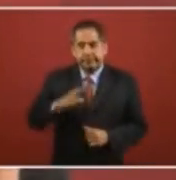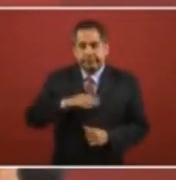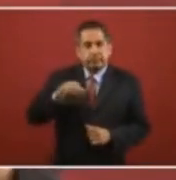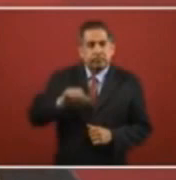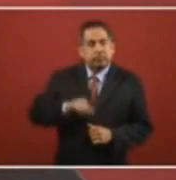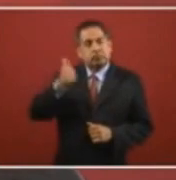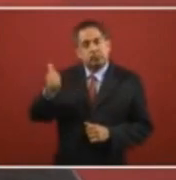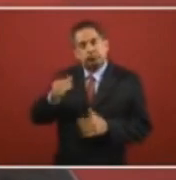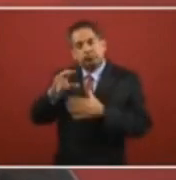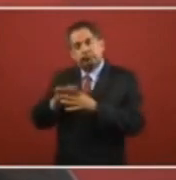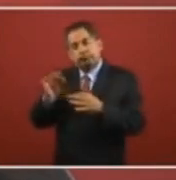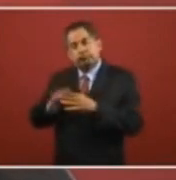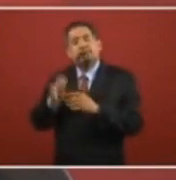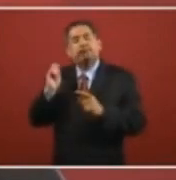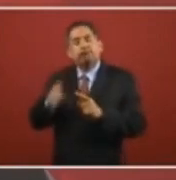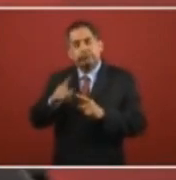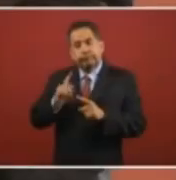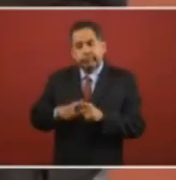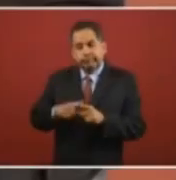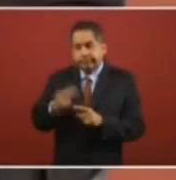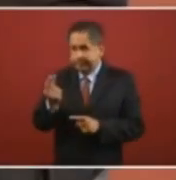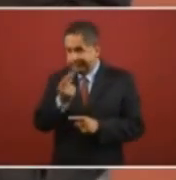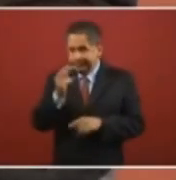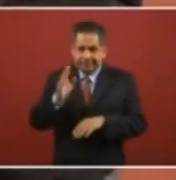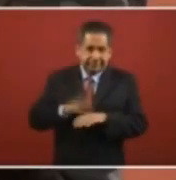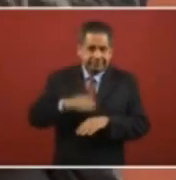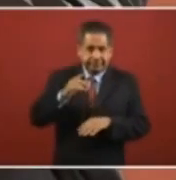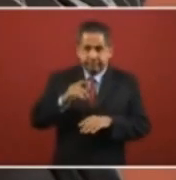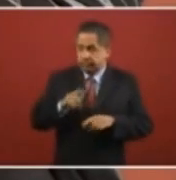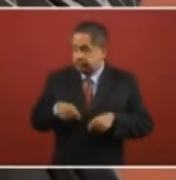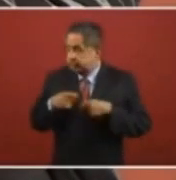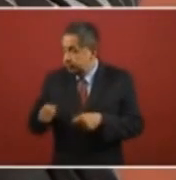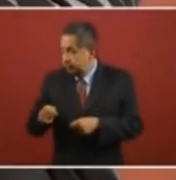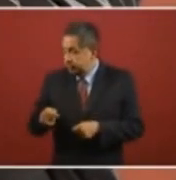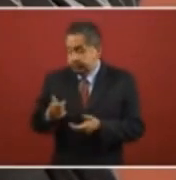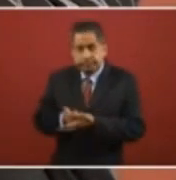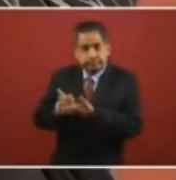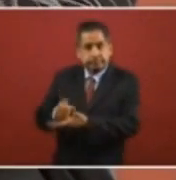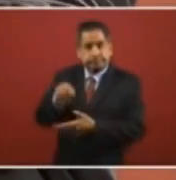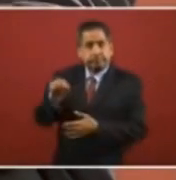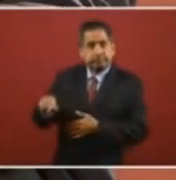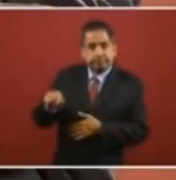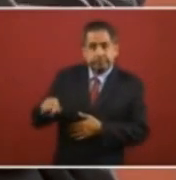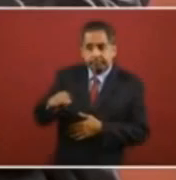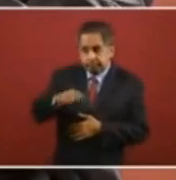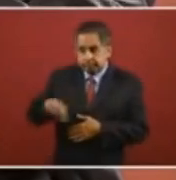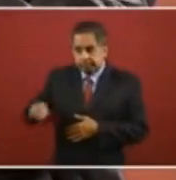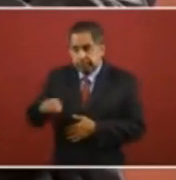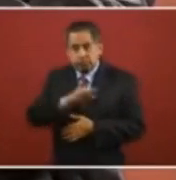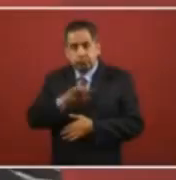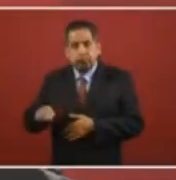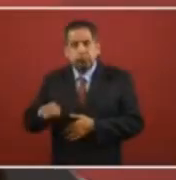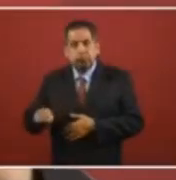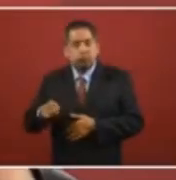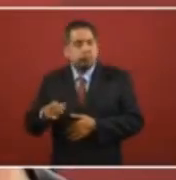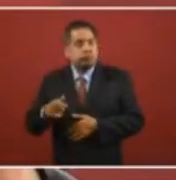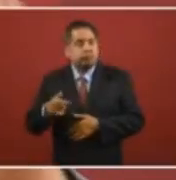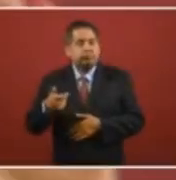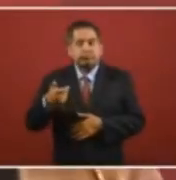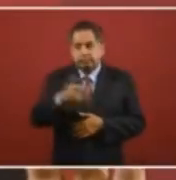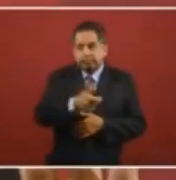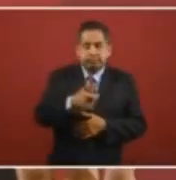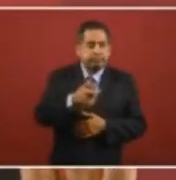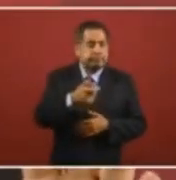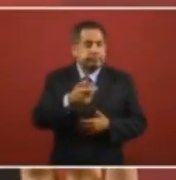indicación que es buscar facilitar a quienes están en Estados Unidos el que pudiesen contratar servicios